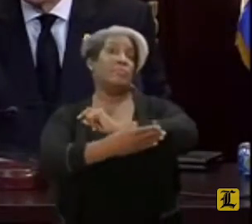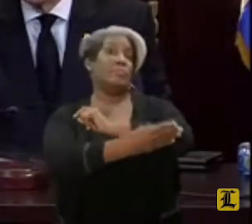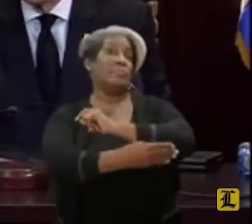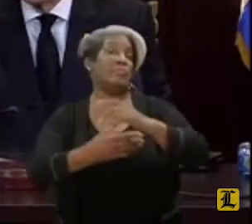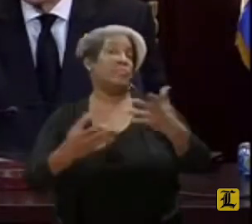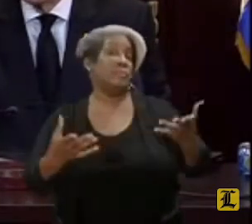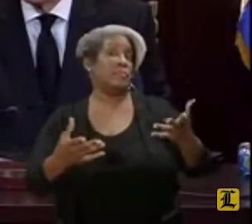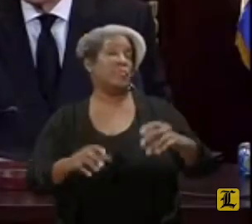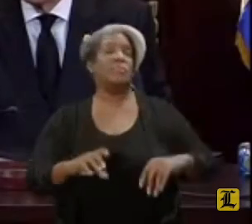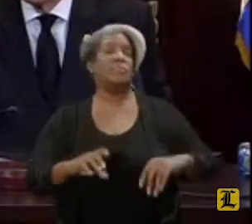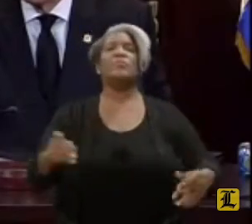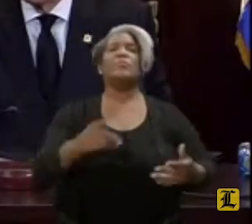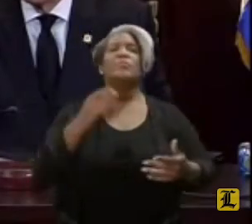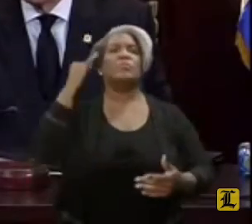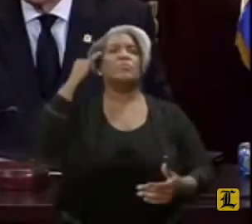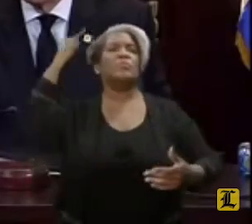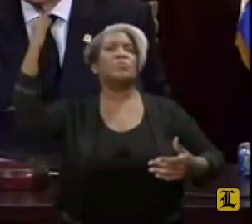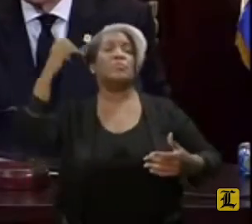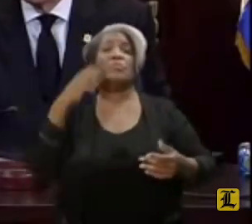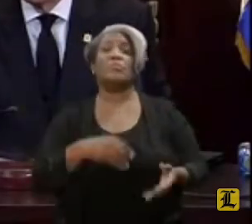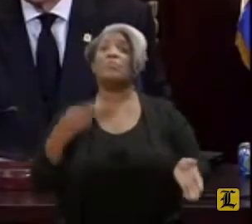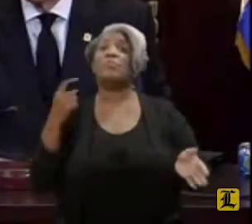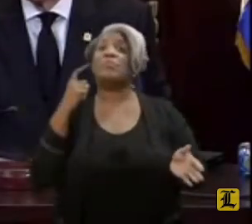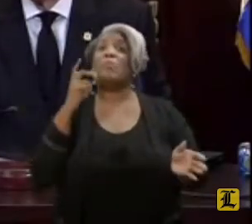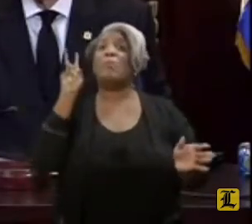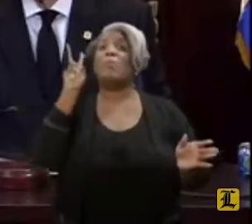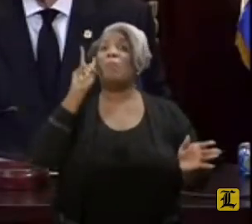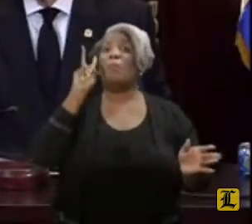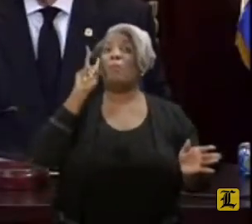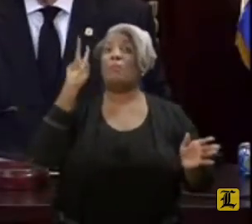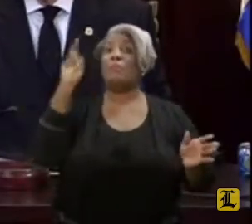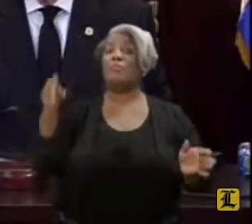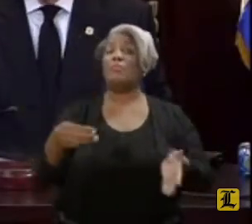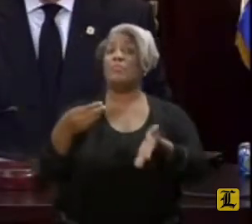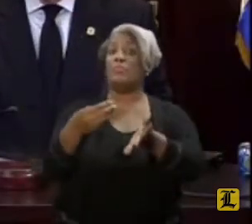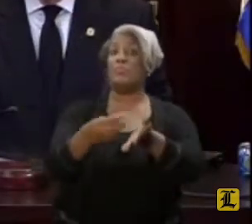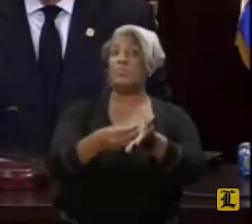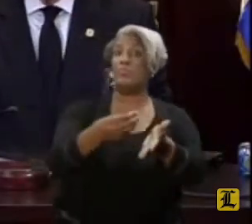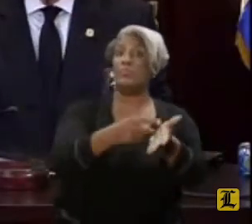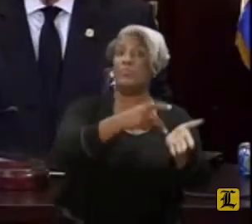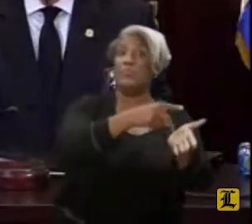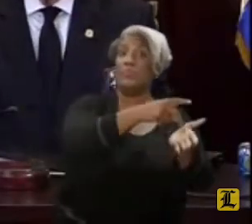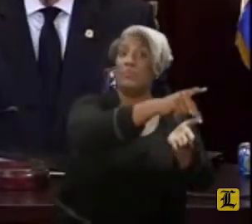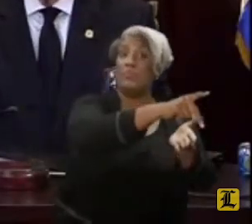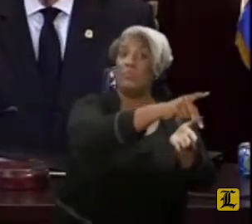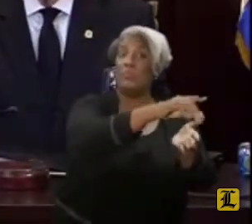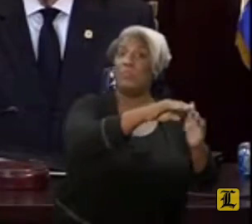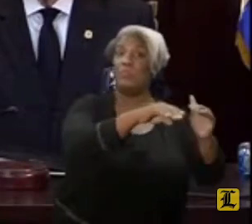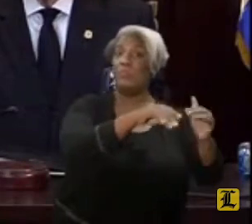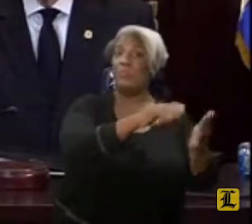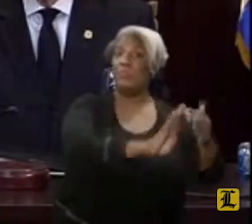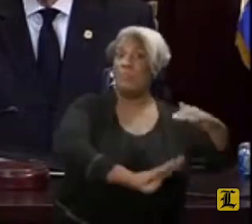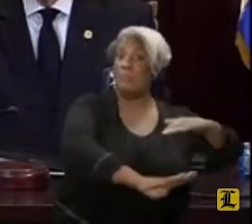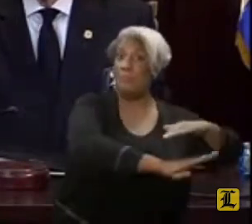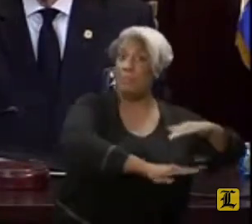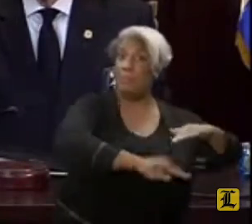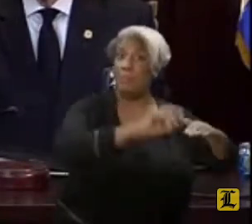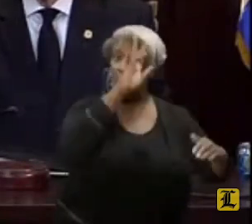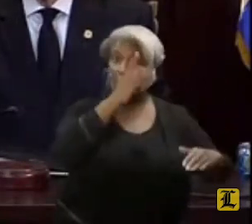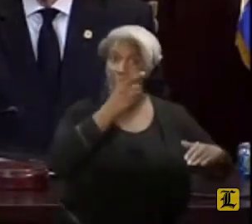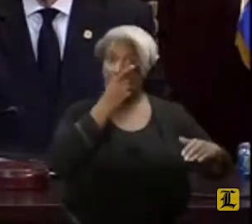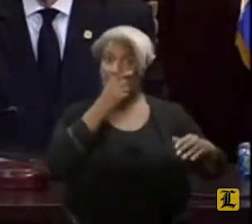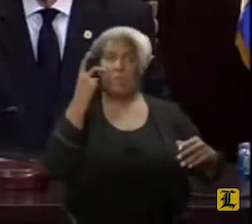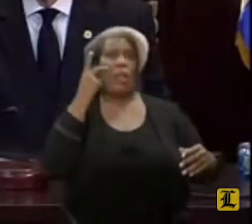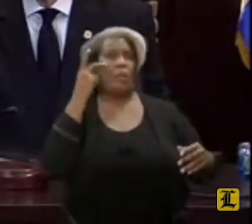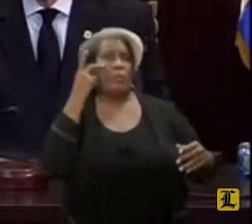el poder adquisitivo del salario mínimo dominicano en diferentes puntos del tiempo y lo han denominado ellos